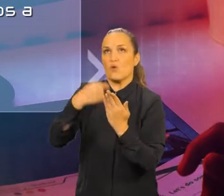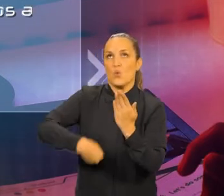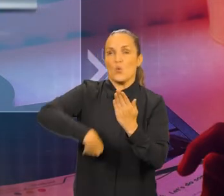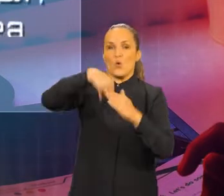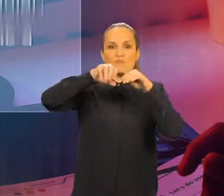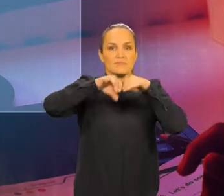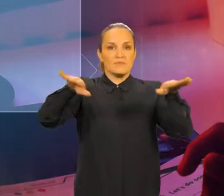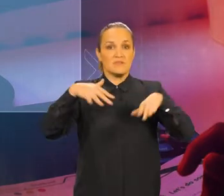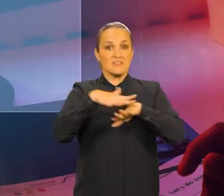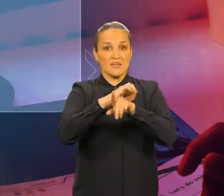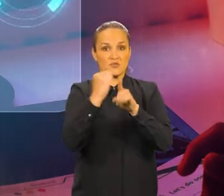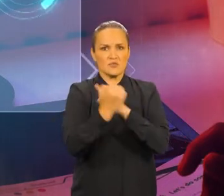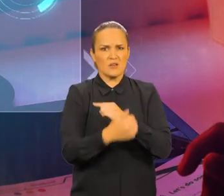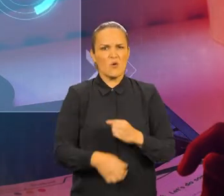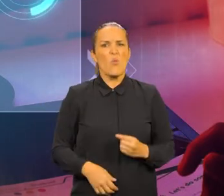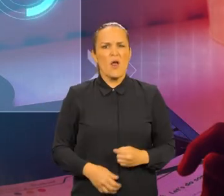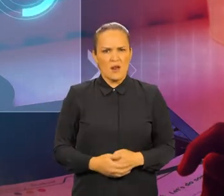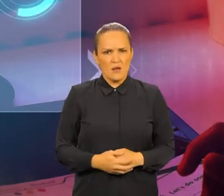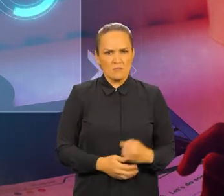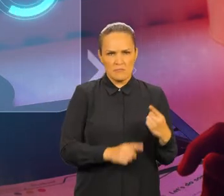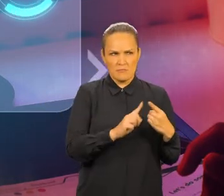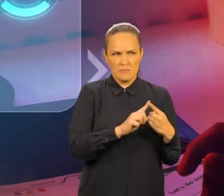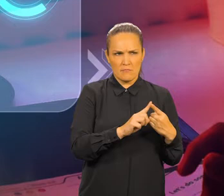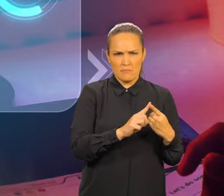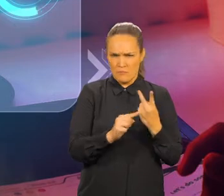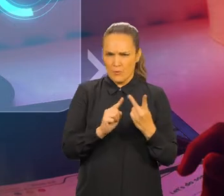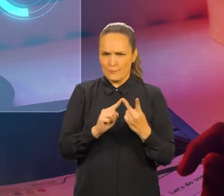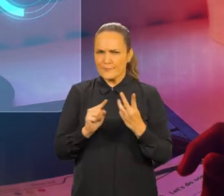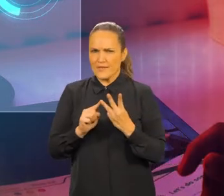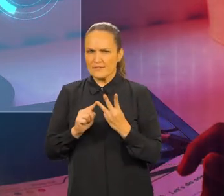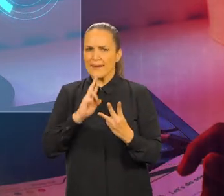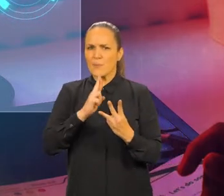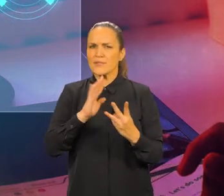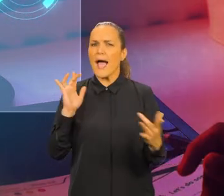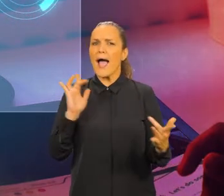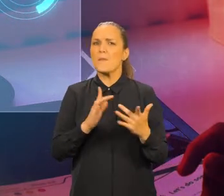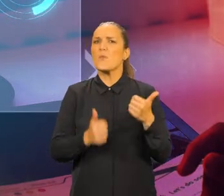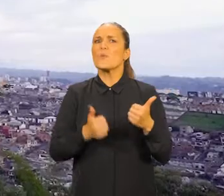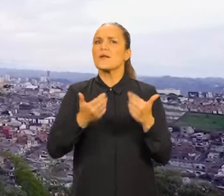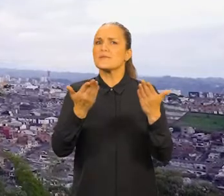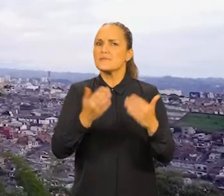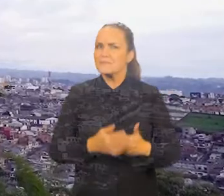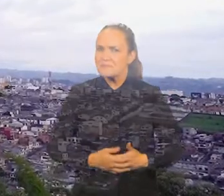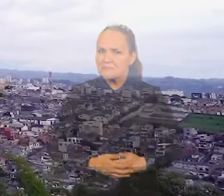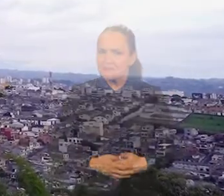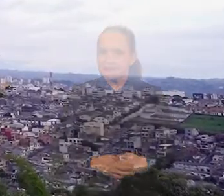tus redes sociales. Uno, dos o tres. ¿Cuál será la respuesta esta vez?